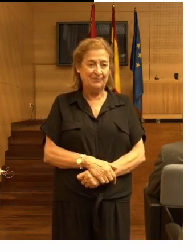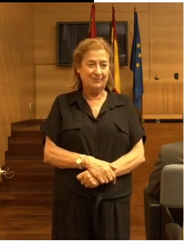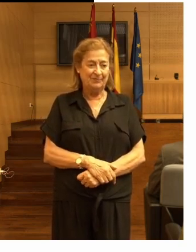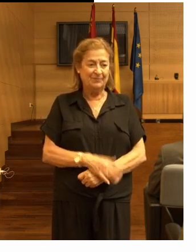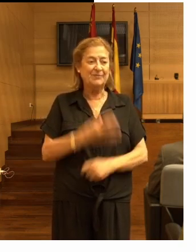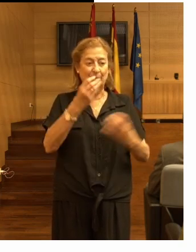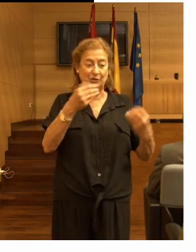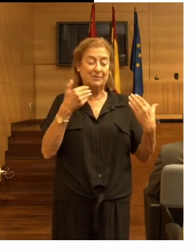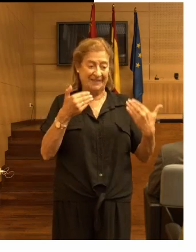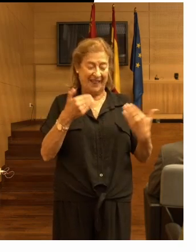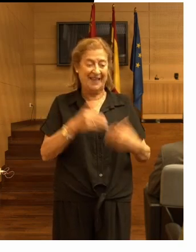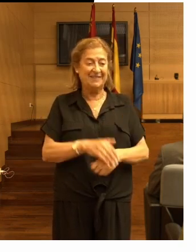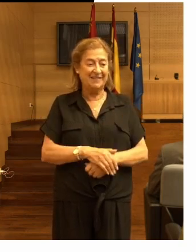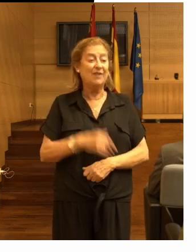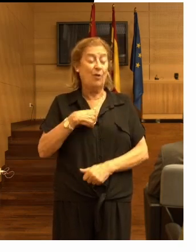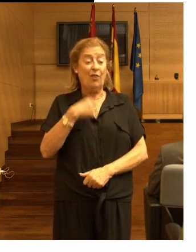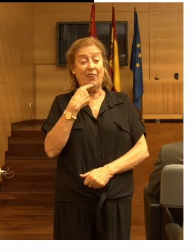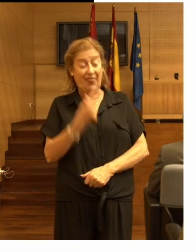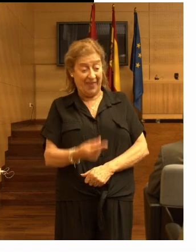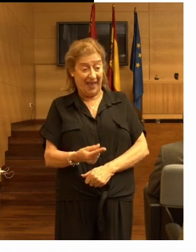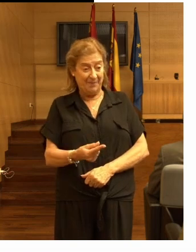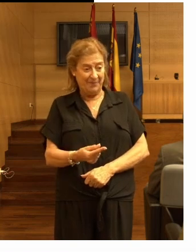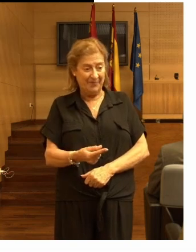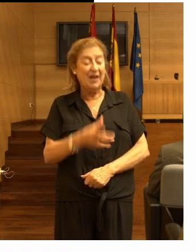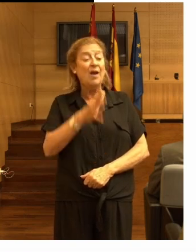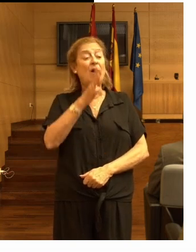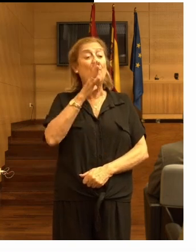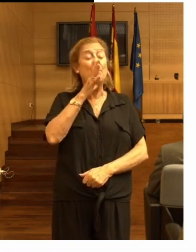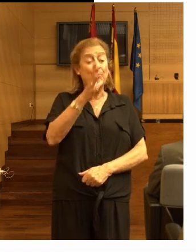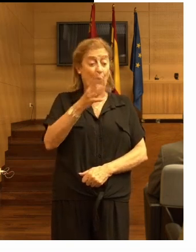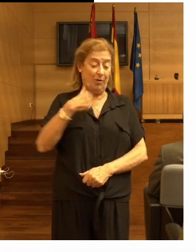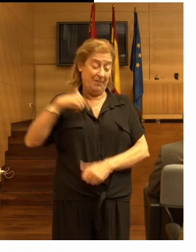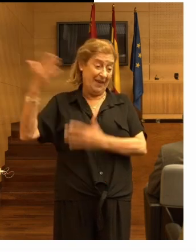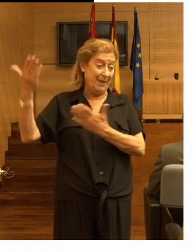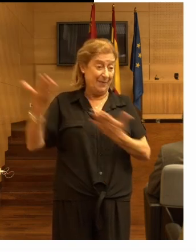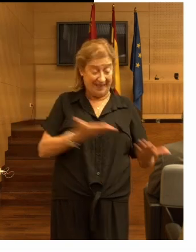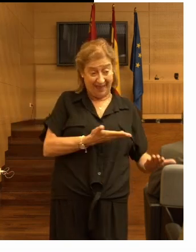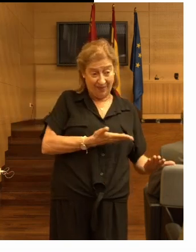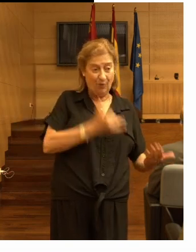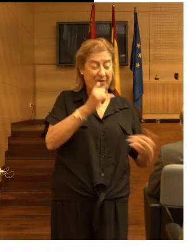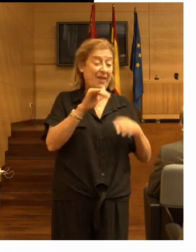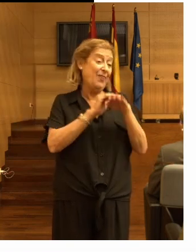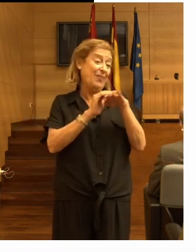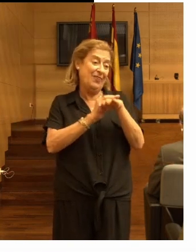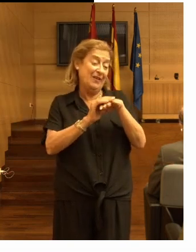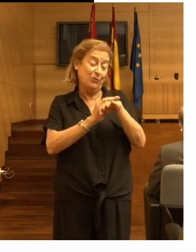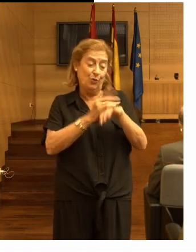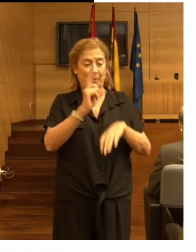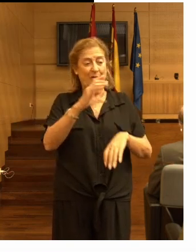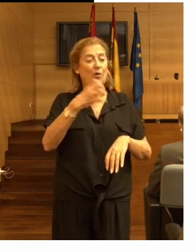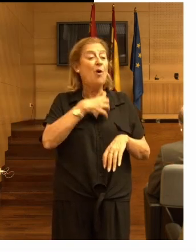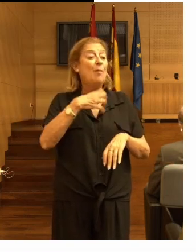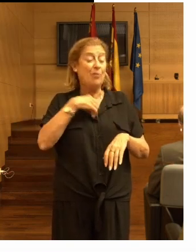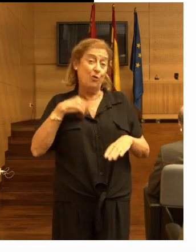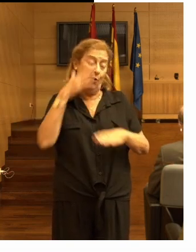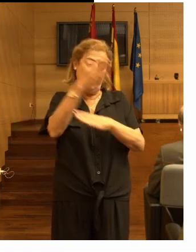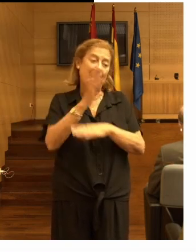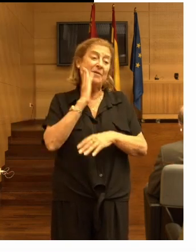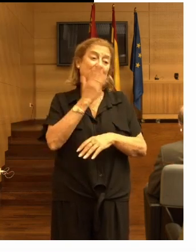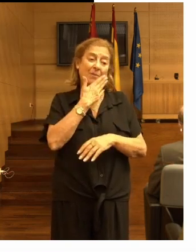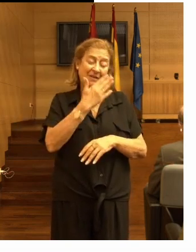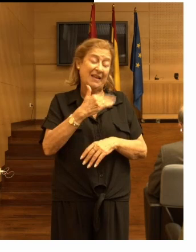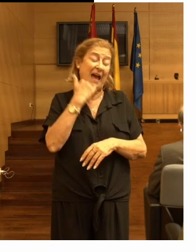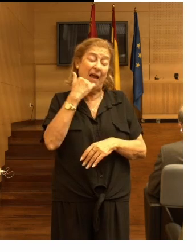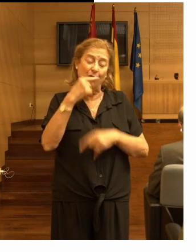Muchísimas gracias como decía por haberme invitado y disculpe no haber podido ir personalmente he tenido algunos